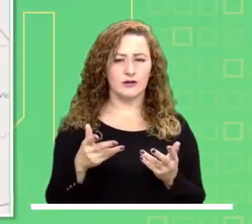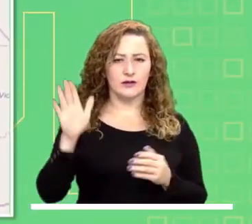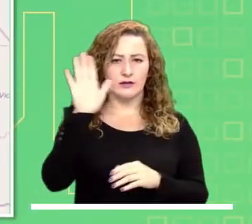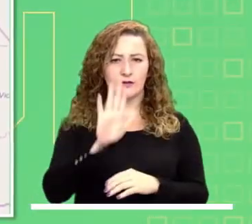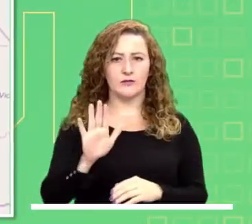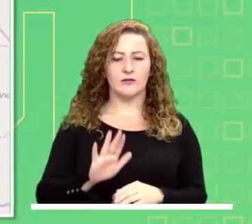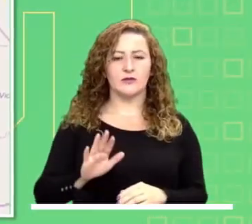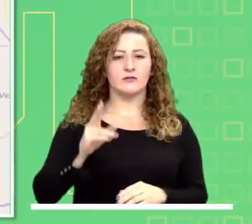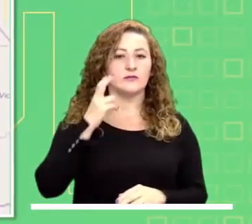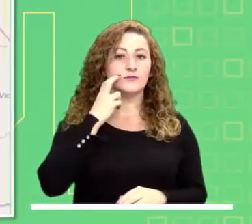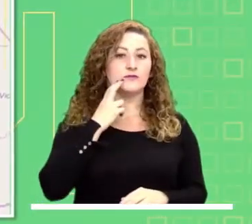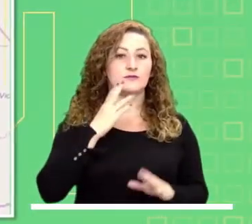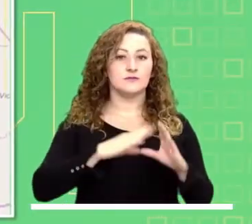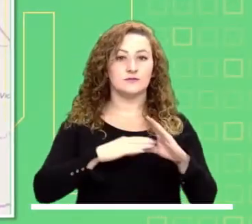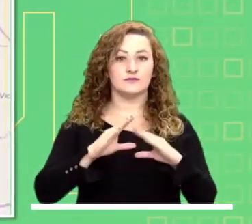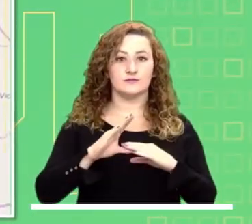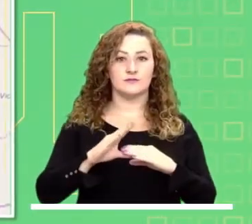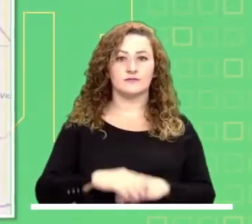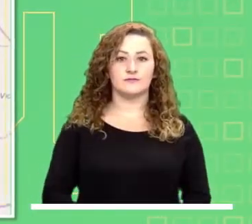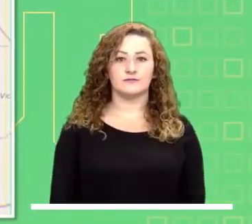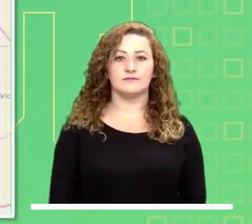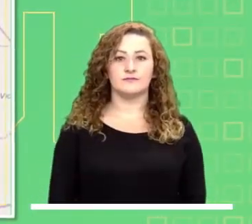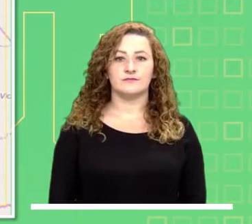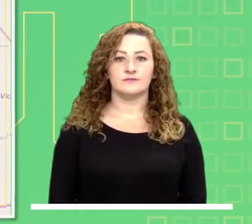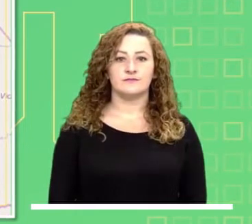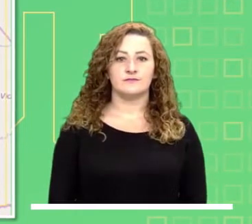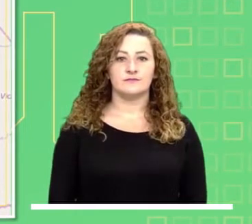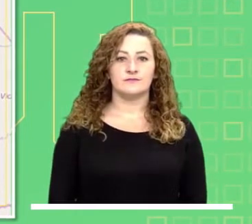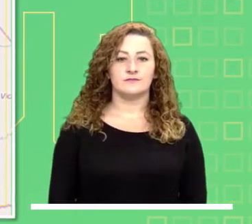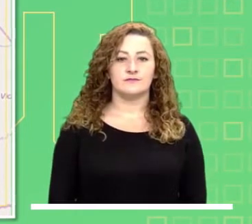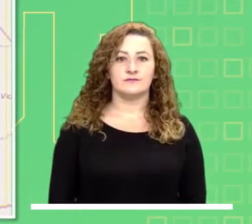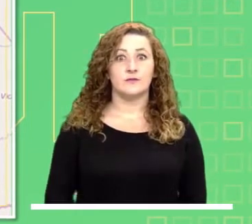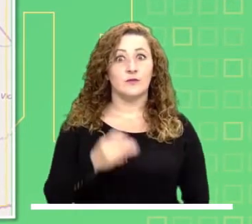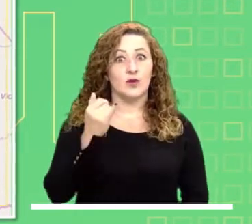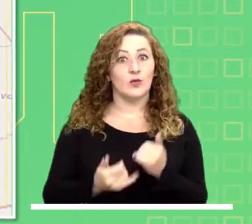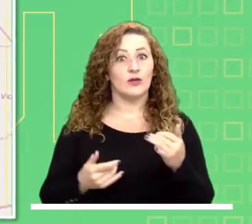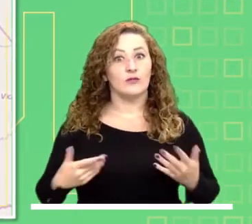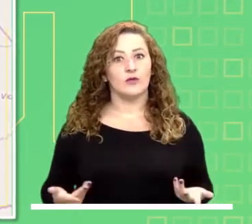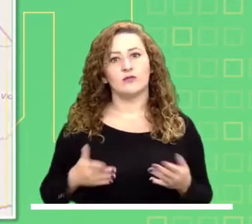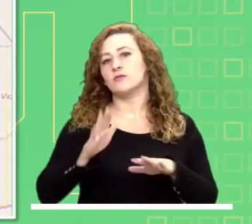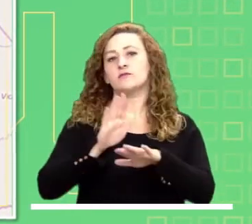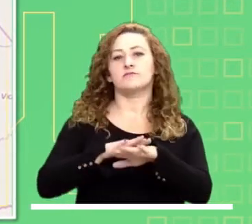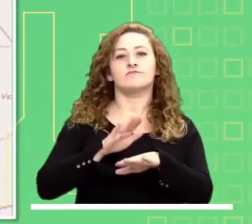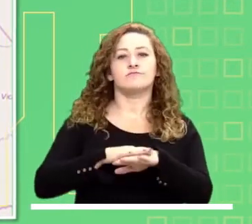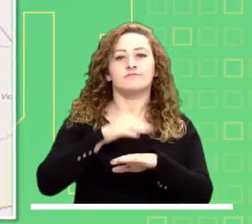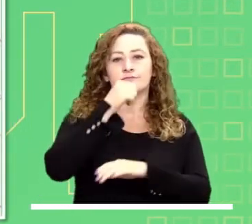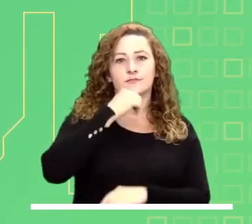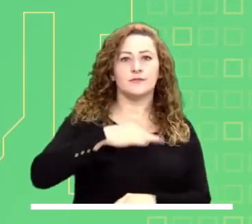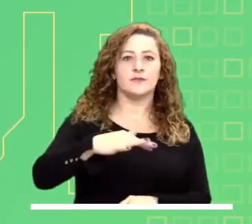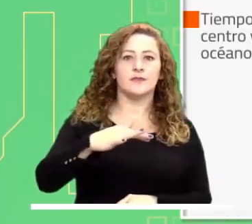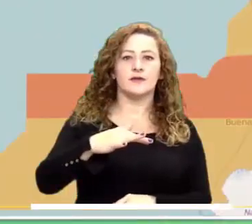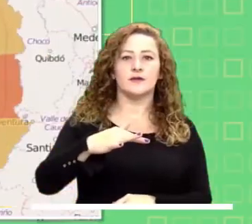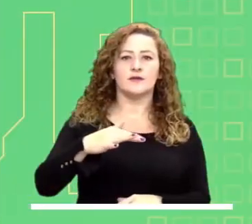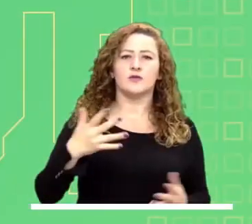Alerta roja por probabilidad de deslizamientos de tierra en zonas inestables de los departamentos de Chocó y Cauca.